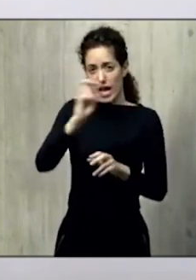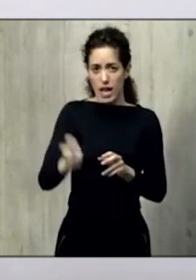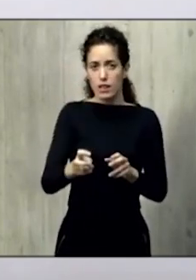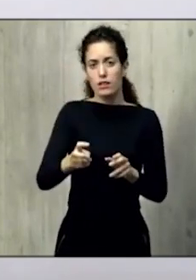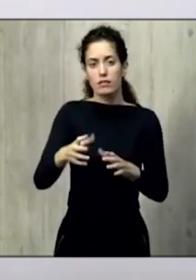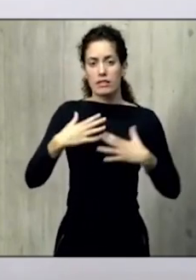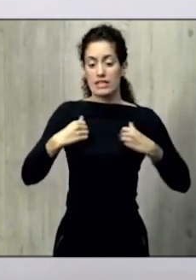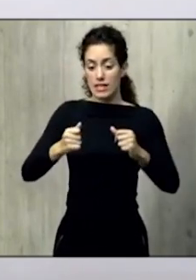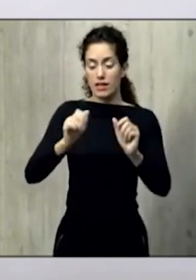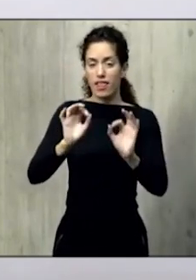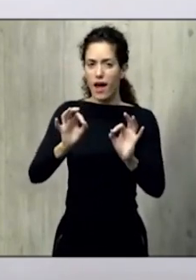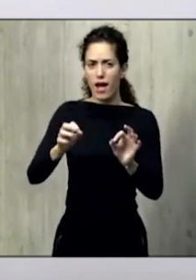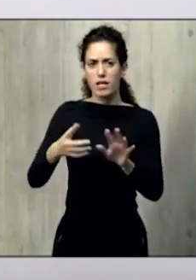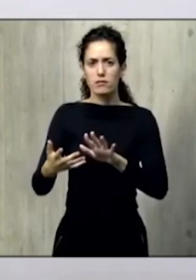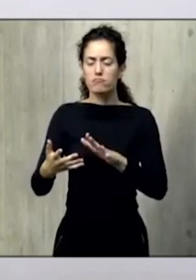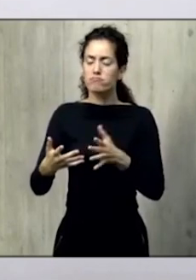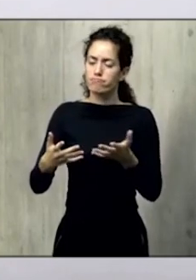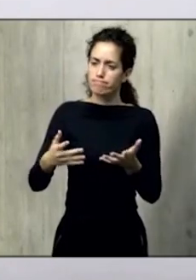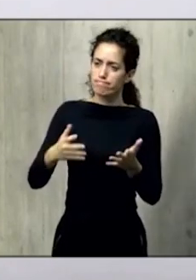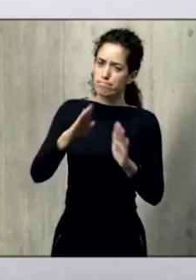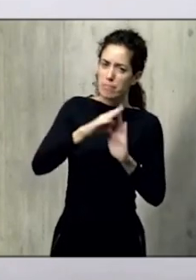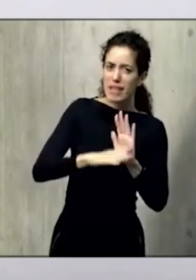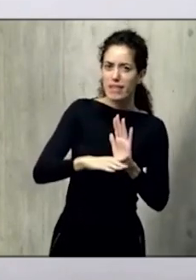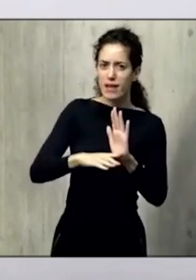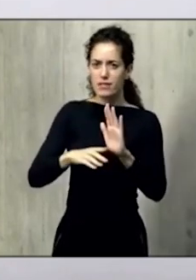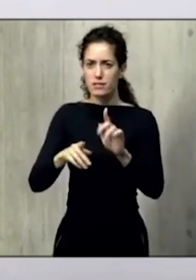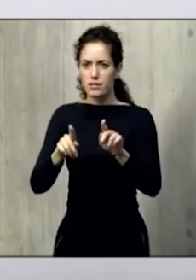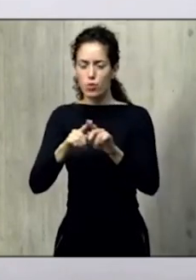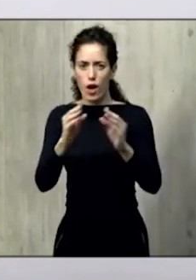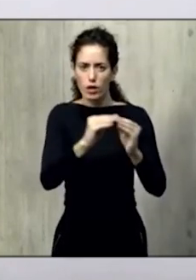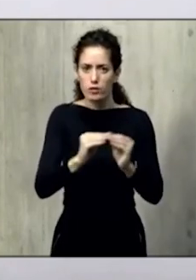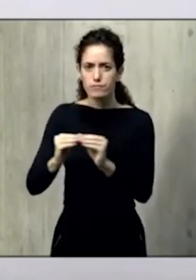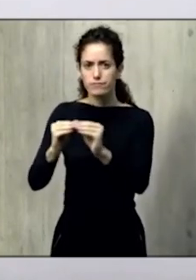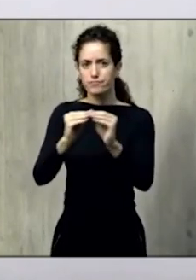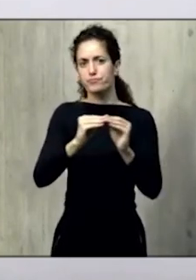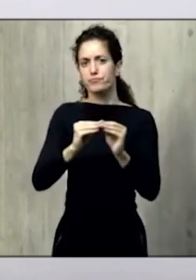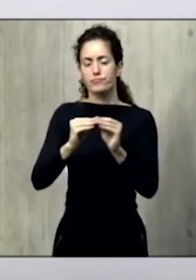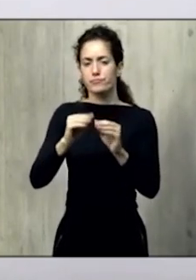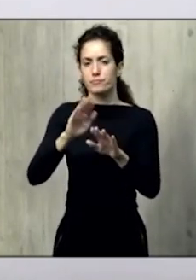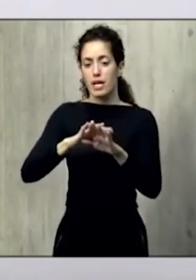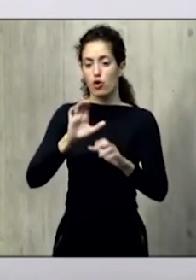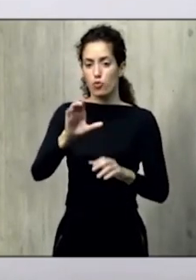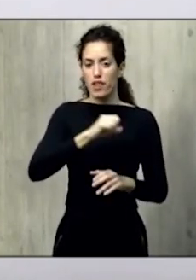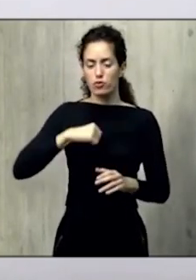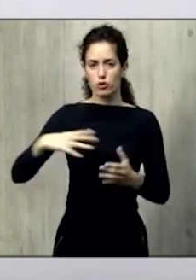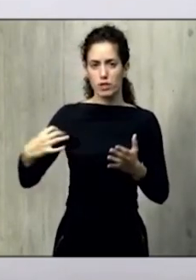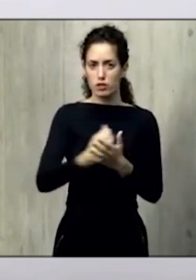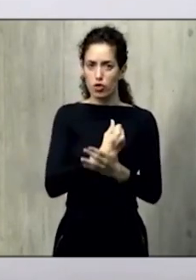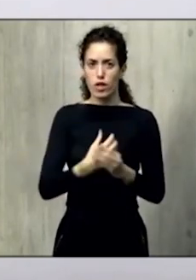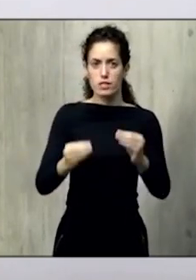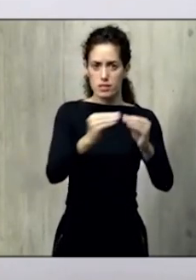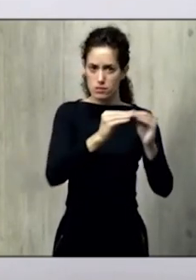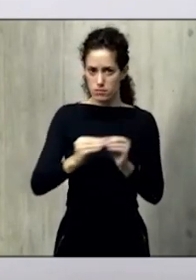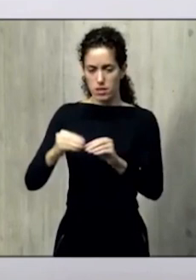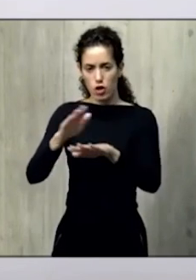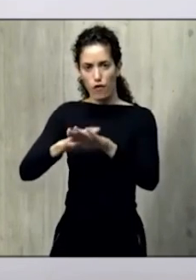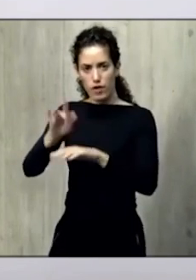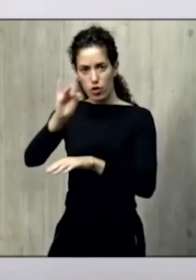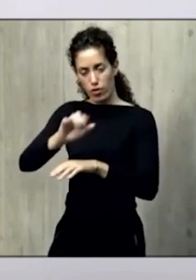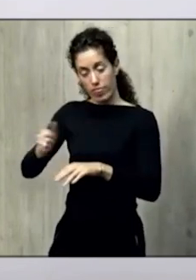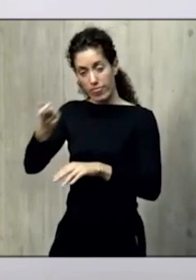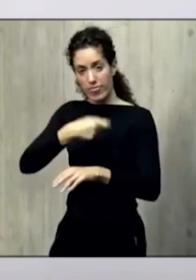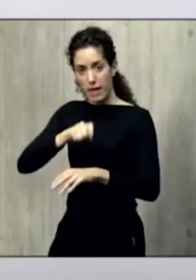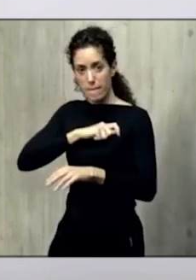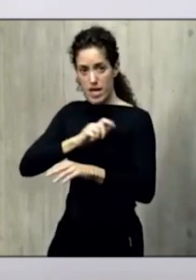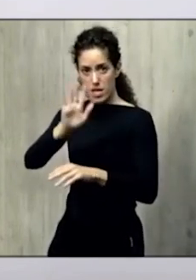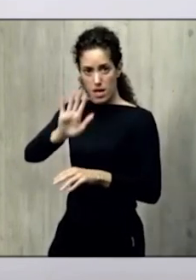se van a adoptar medidas comunes a todas las comunidades autónomas, con el gobierno de España, para